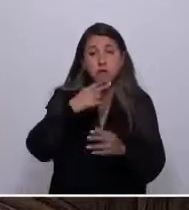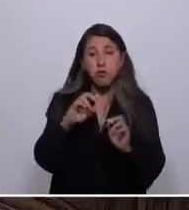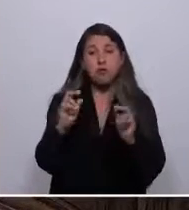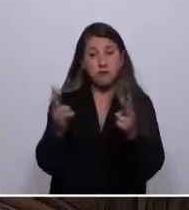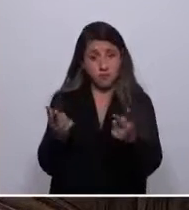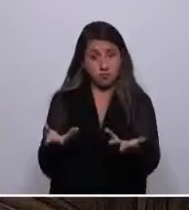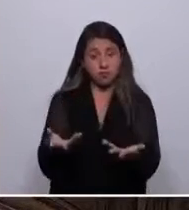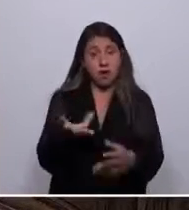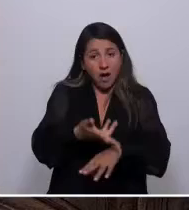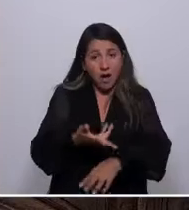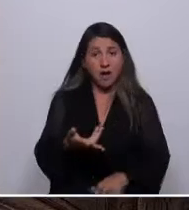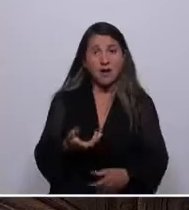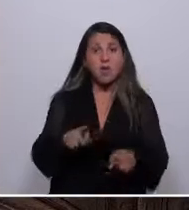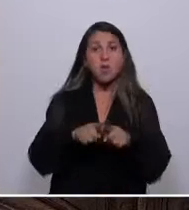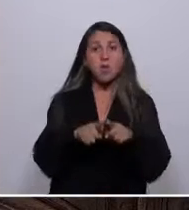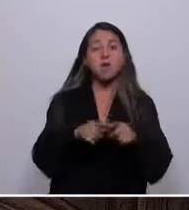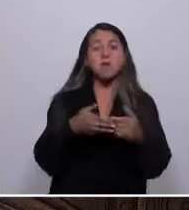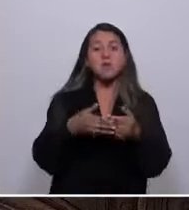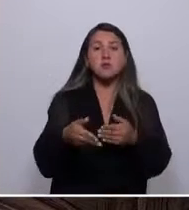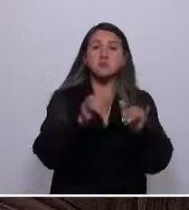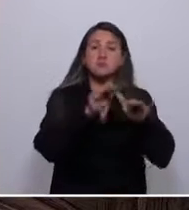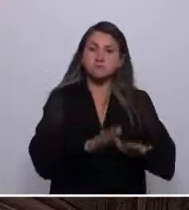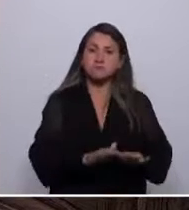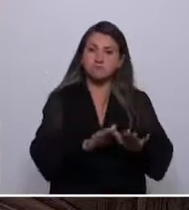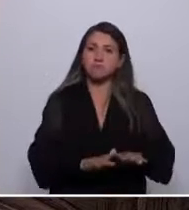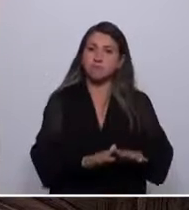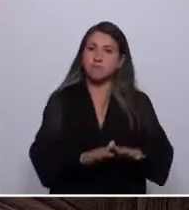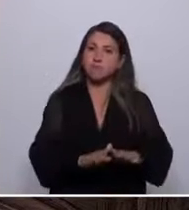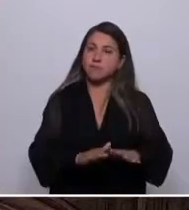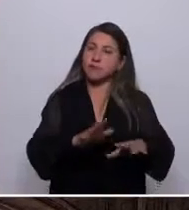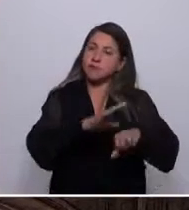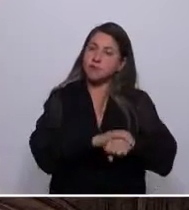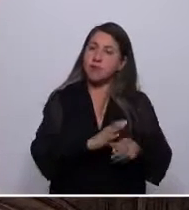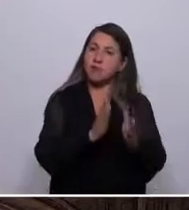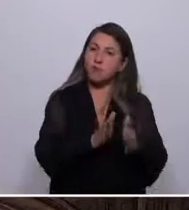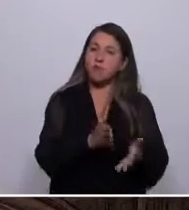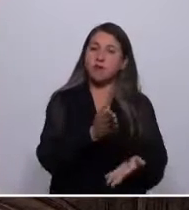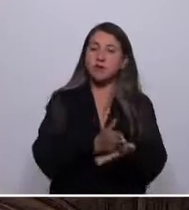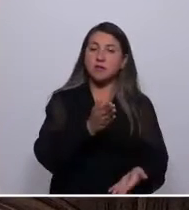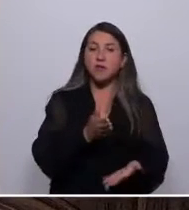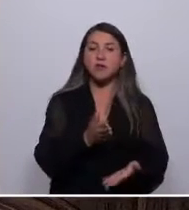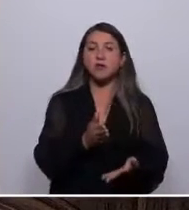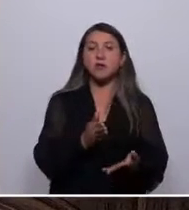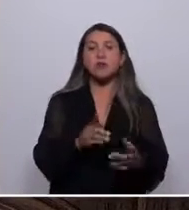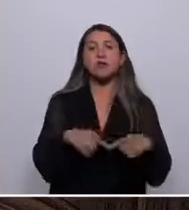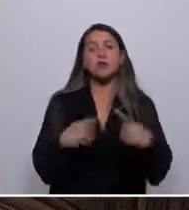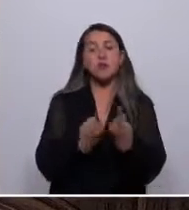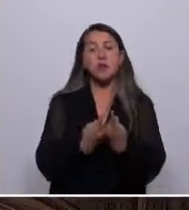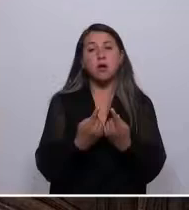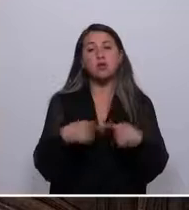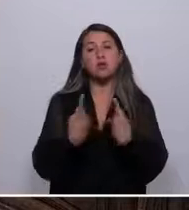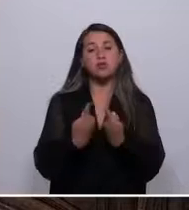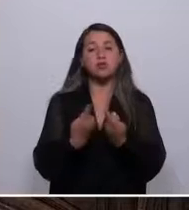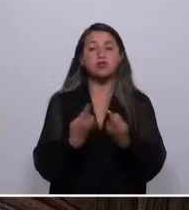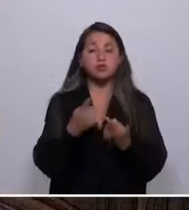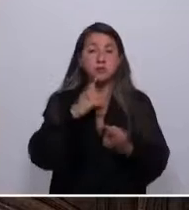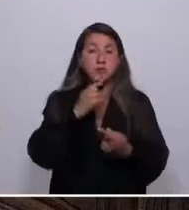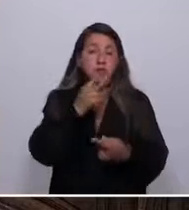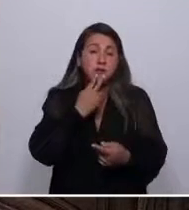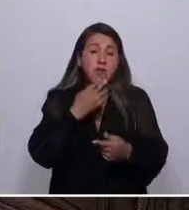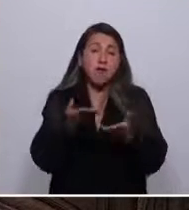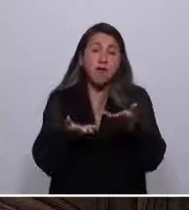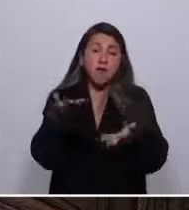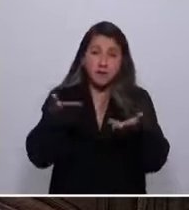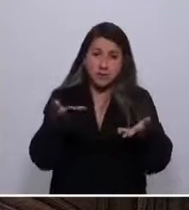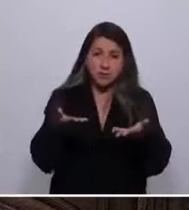de sedentarización, forzado y ha cohabitado en las tierras y mares australes de forma equilibrada y sostenible. Sin duda,